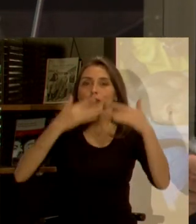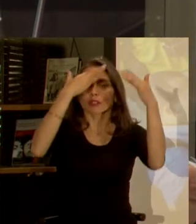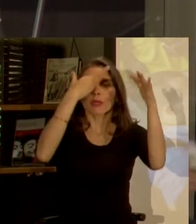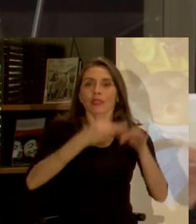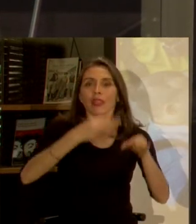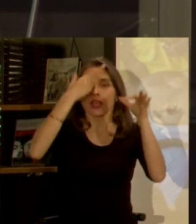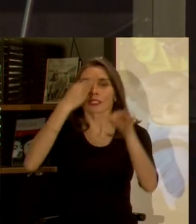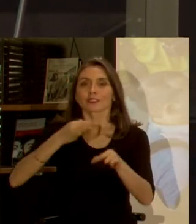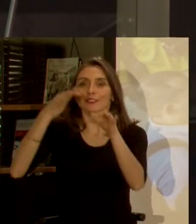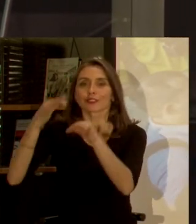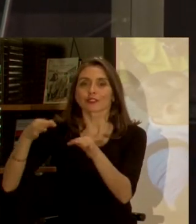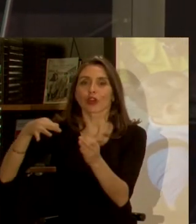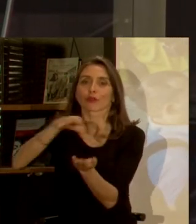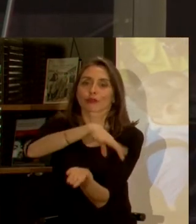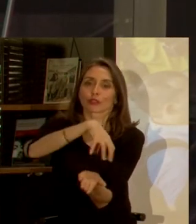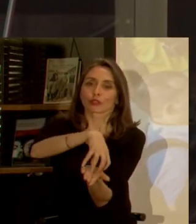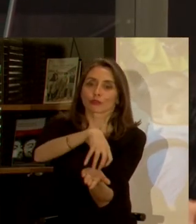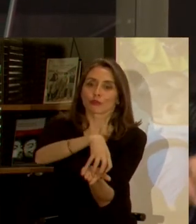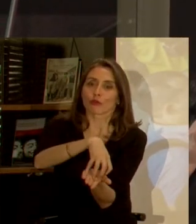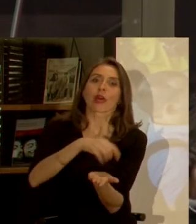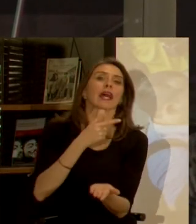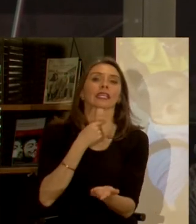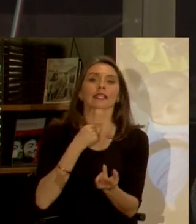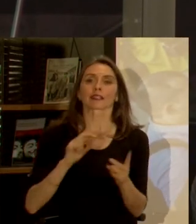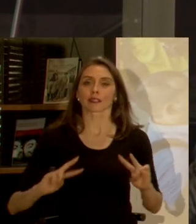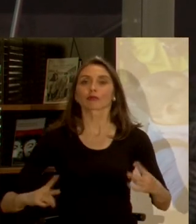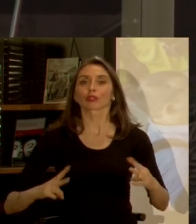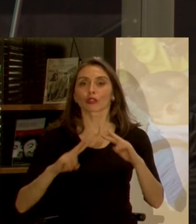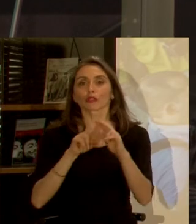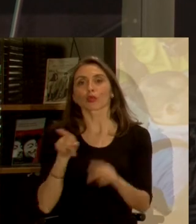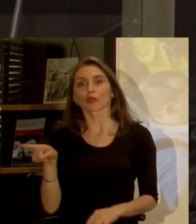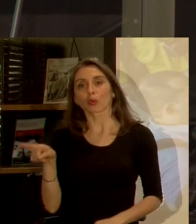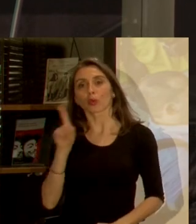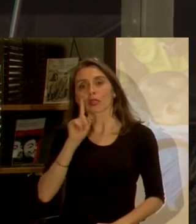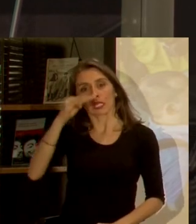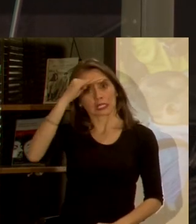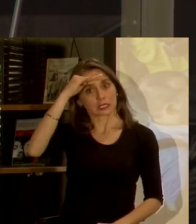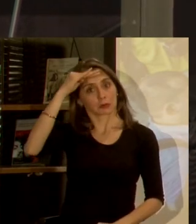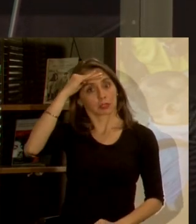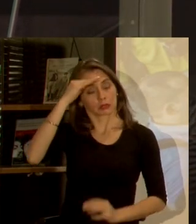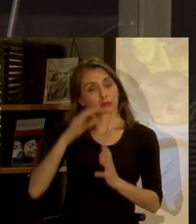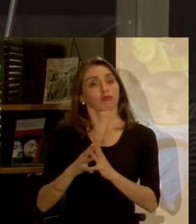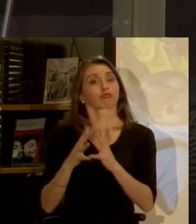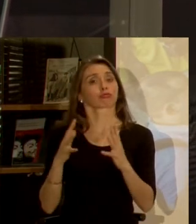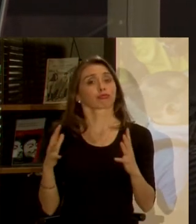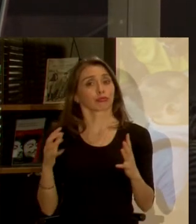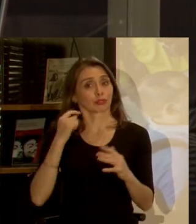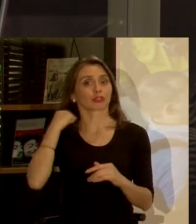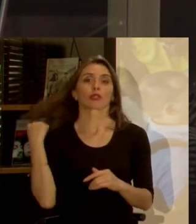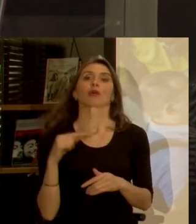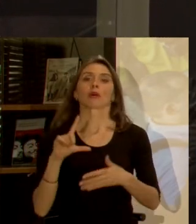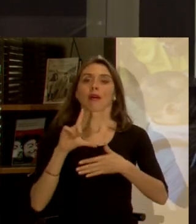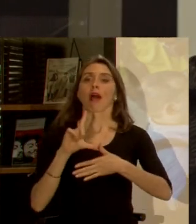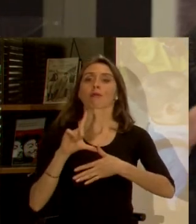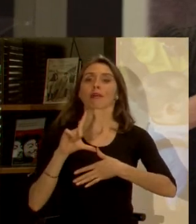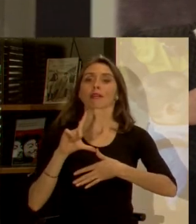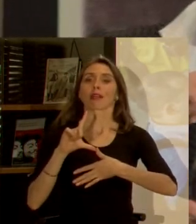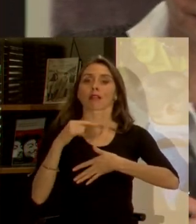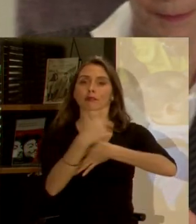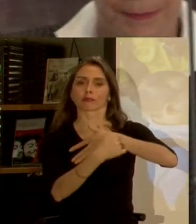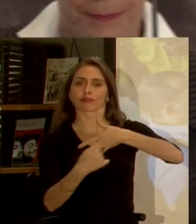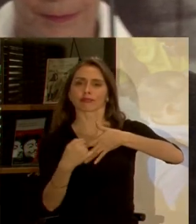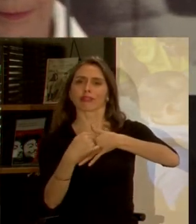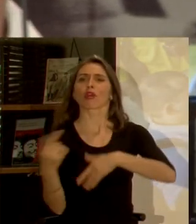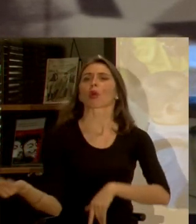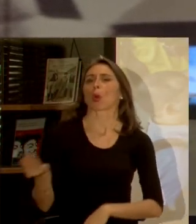decisión de estas ciudades que nosotros queremos construir. Tú tienes una experiencia bastante grande en América Latina. ¿Nos puedes